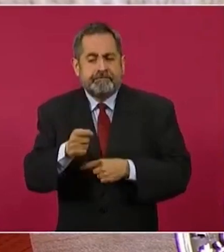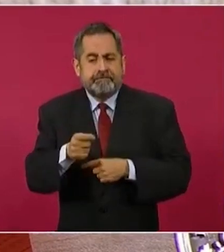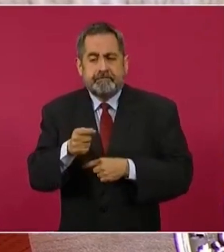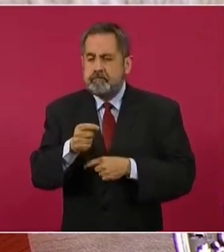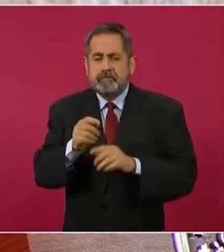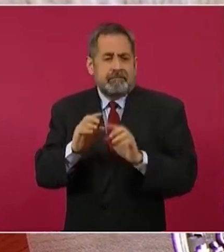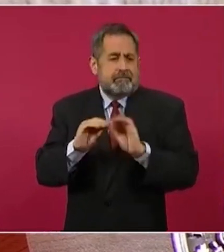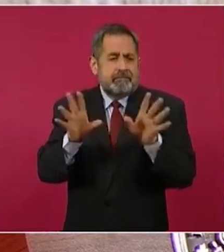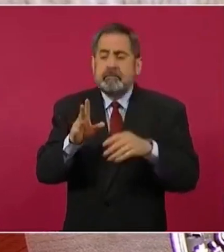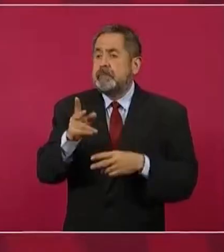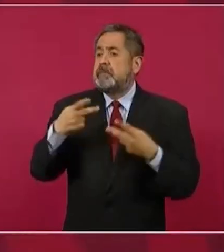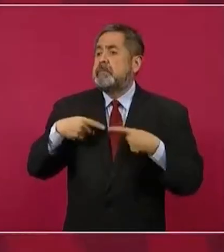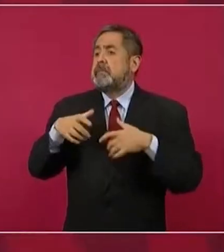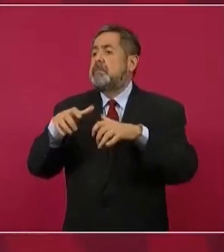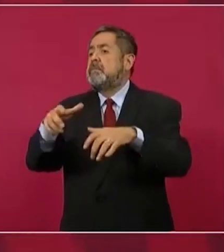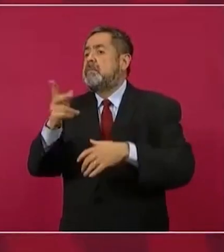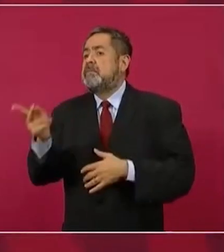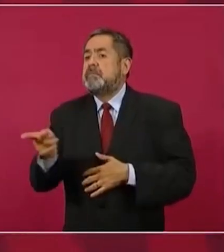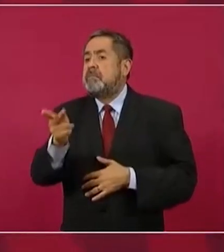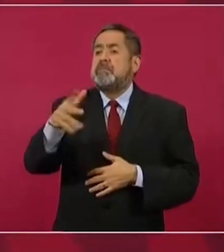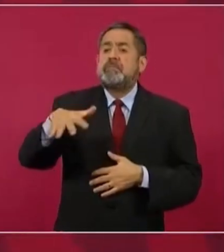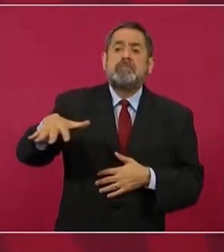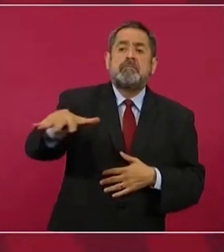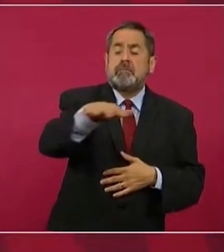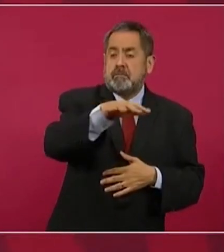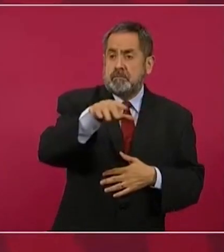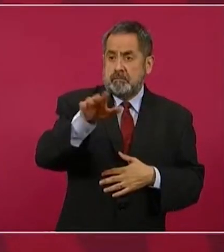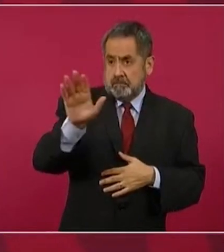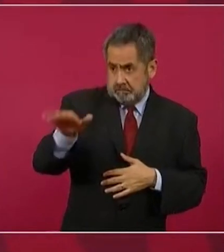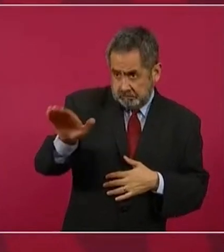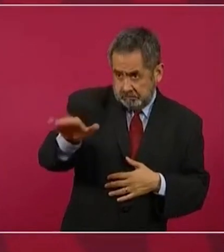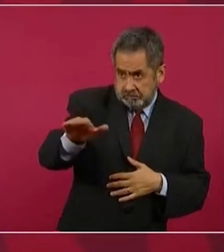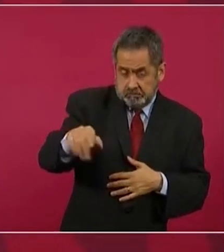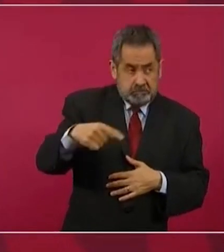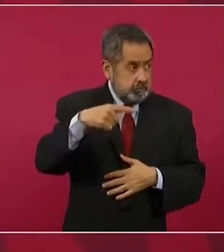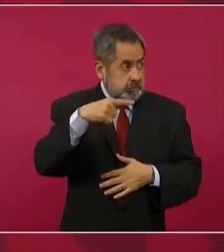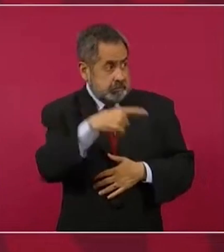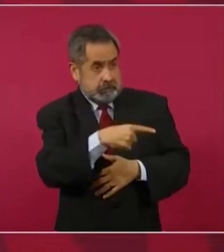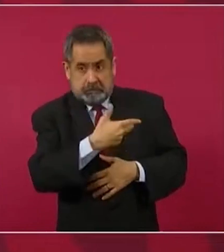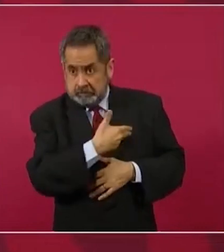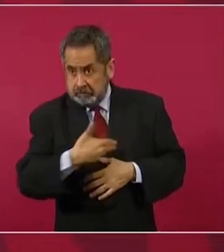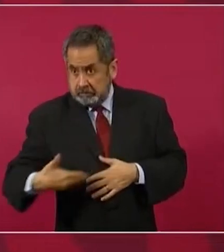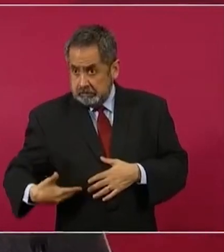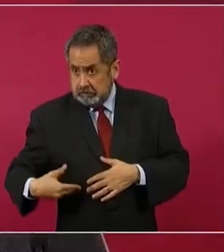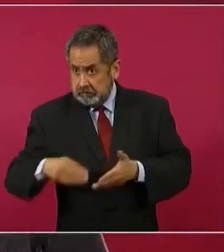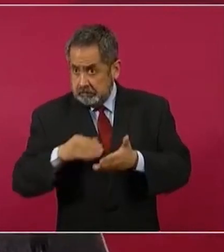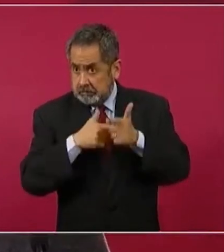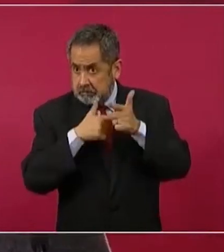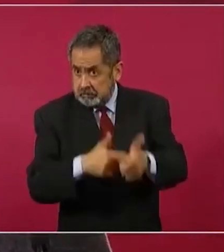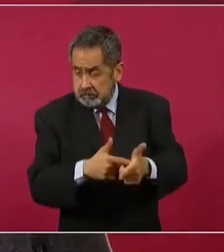¿quieres que continúe el presidente